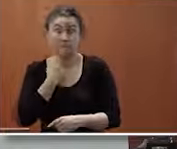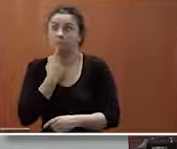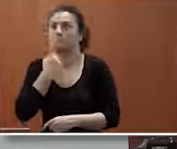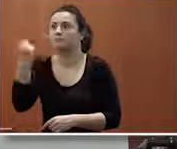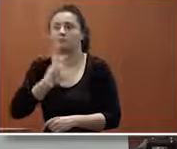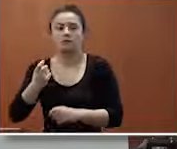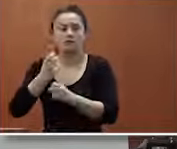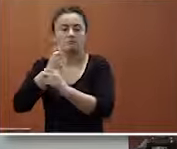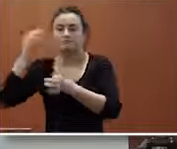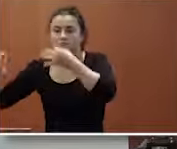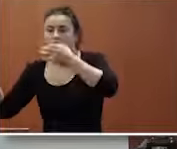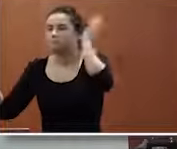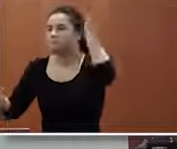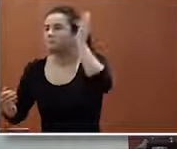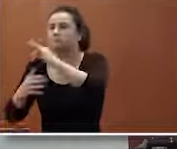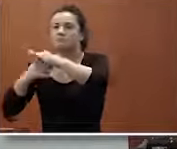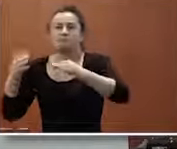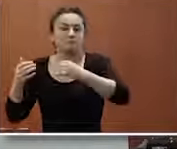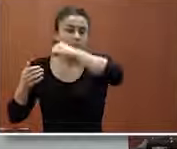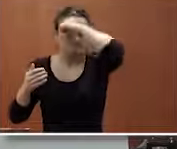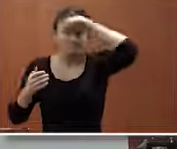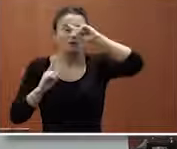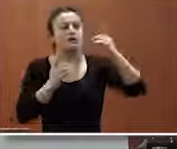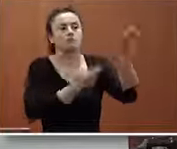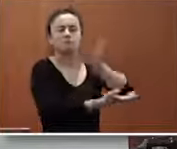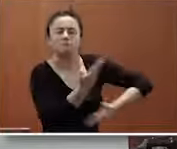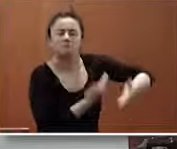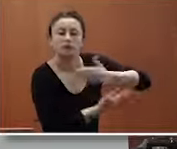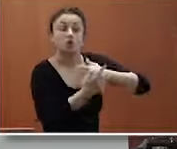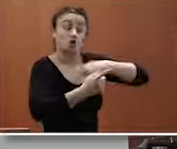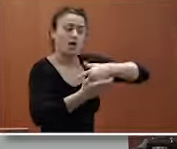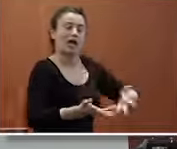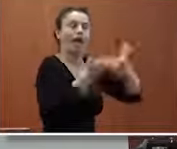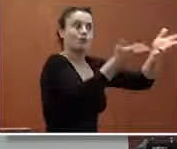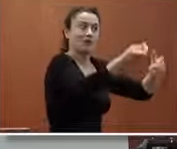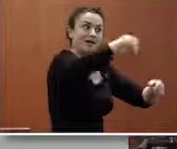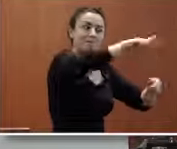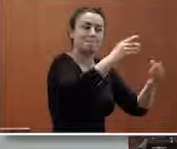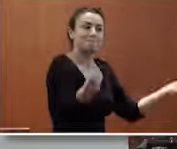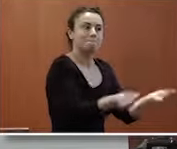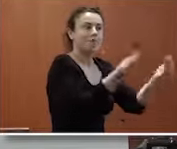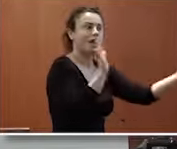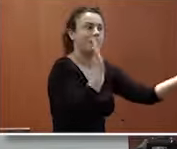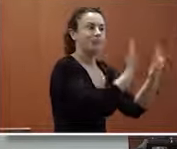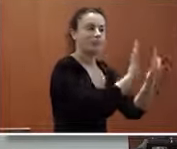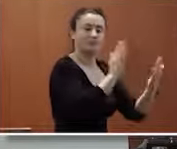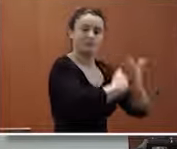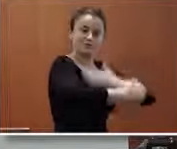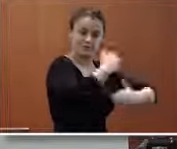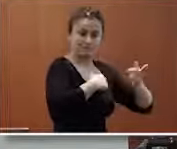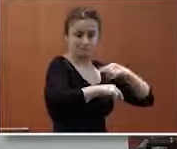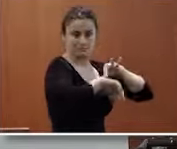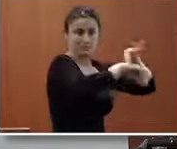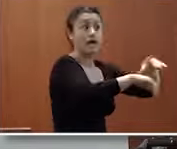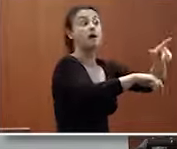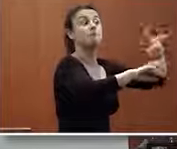predicar ni decir nada porque no conoceríamos esta realidad que tratamos de ayudarles en ese camino de mejora de acercamiento al mundo de la discapacidad que ellos nos